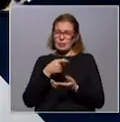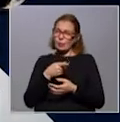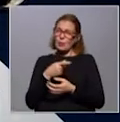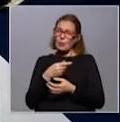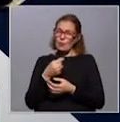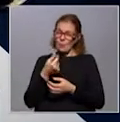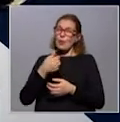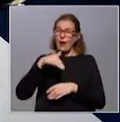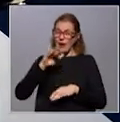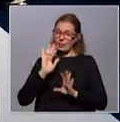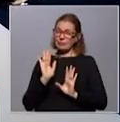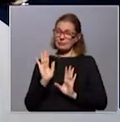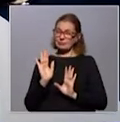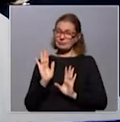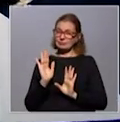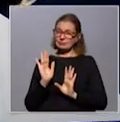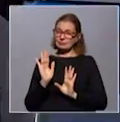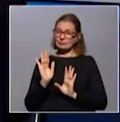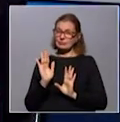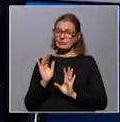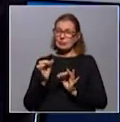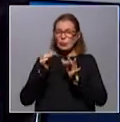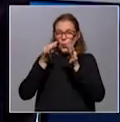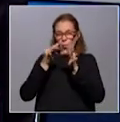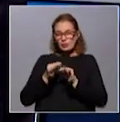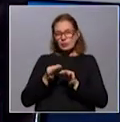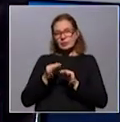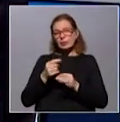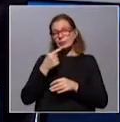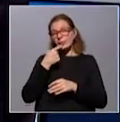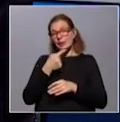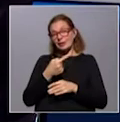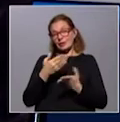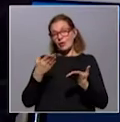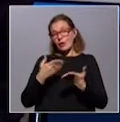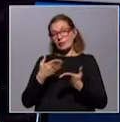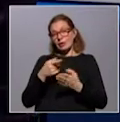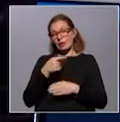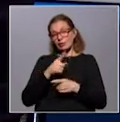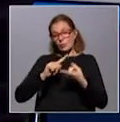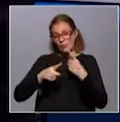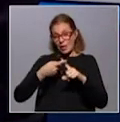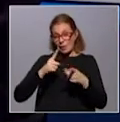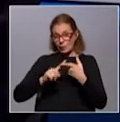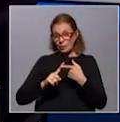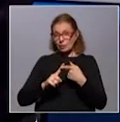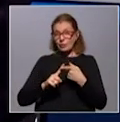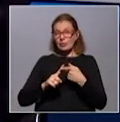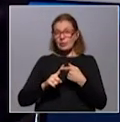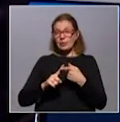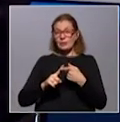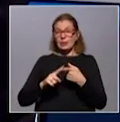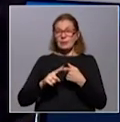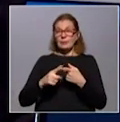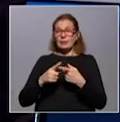es muy caro, ¿no? Bueno, justamente nosotros lo que estamos promoviendo es este tipo de acuerdos para que los